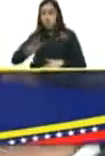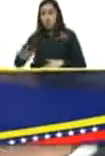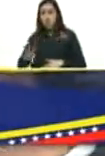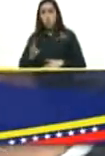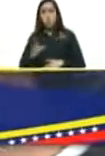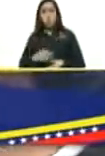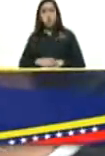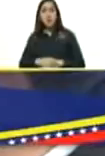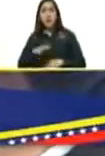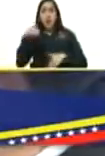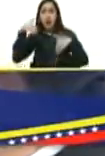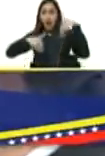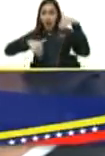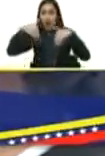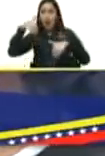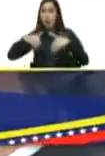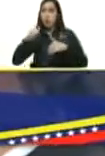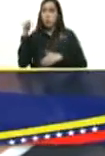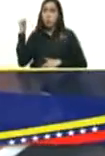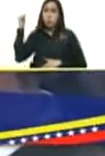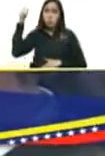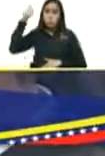son 29